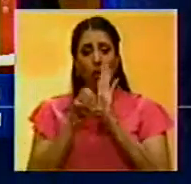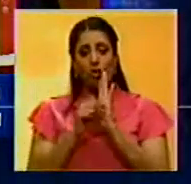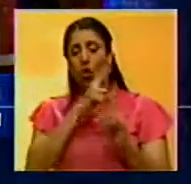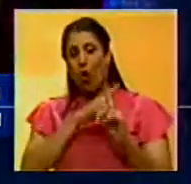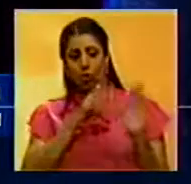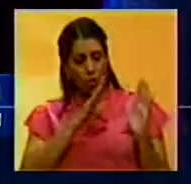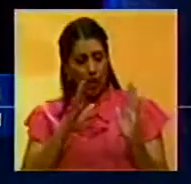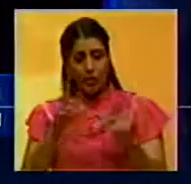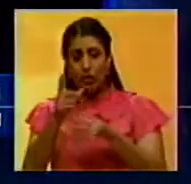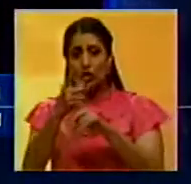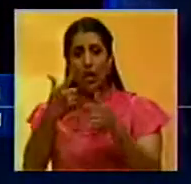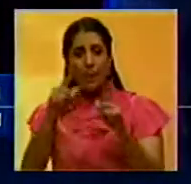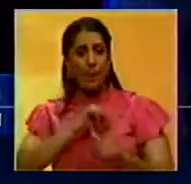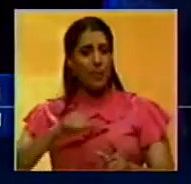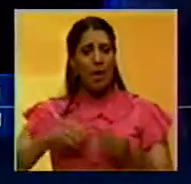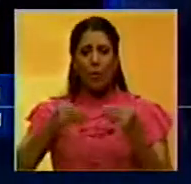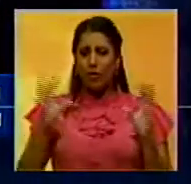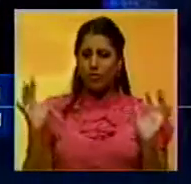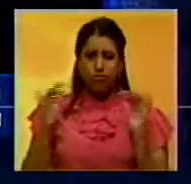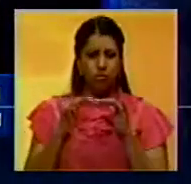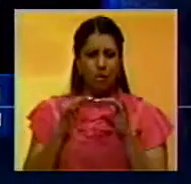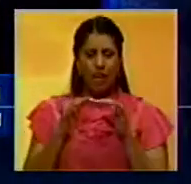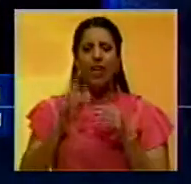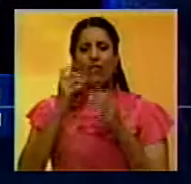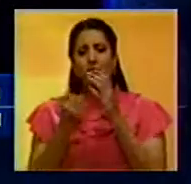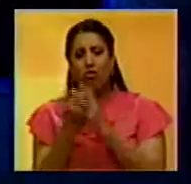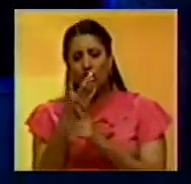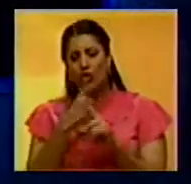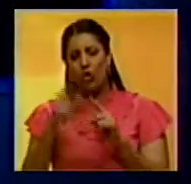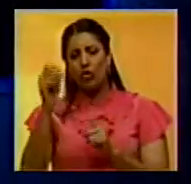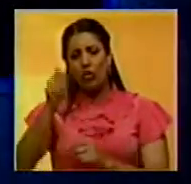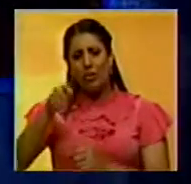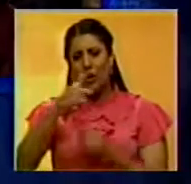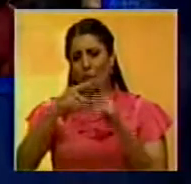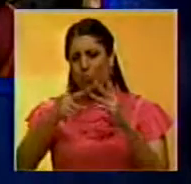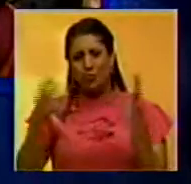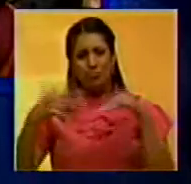organizaciones no gubernamentales como Fundesi, el Foro Penal, entre otras.